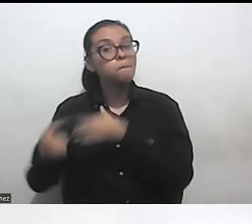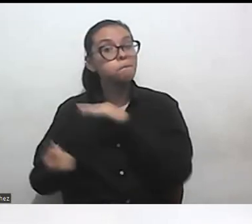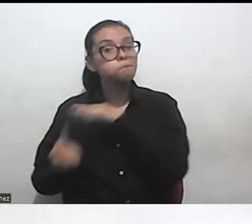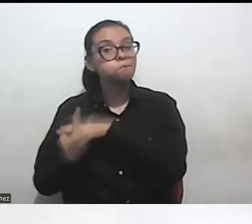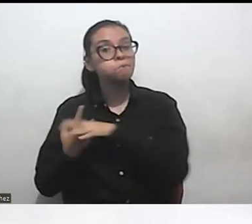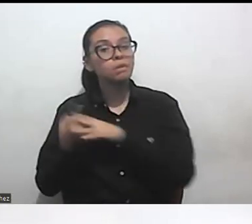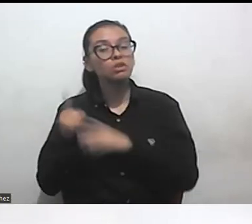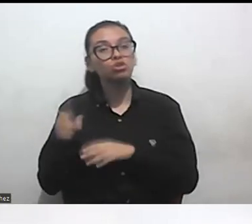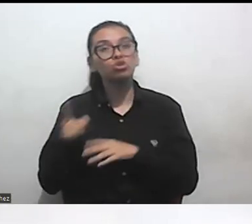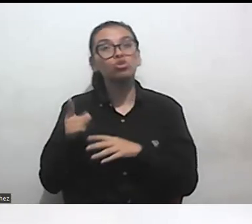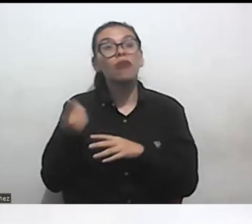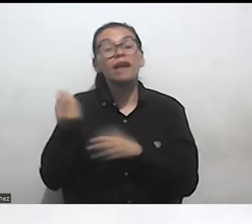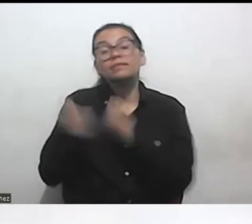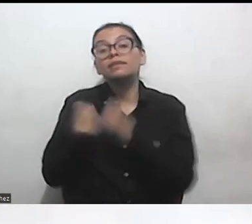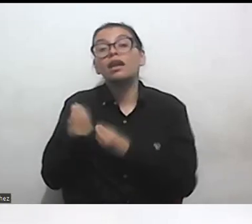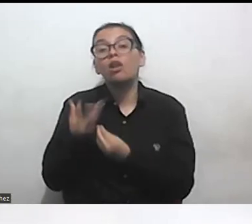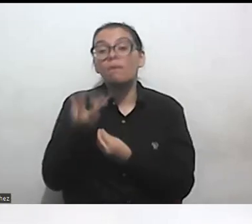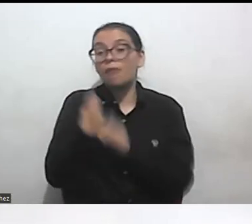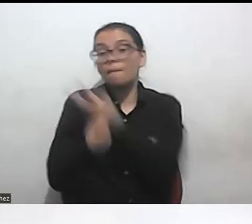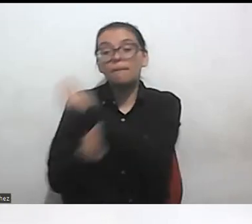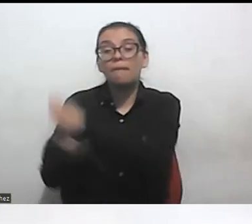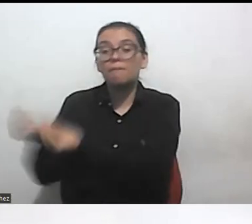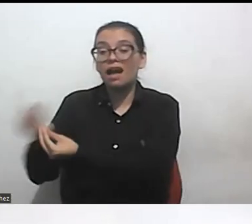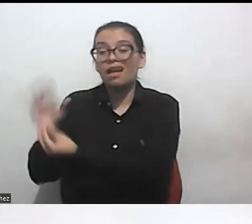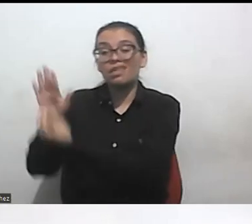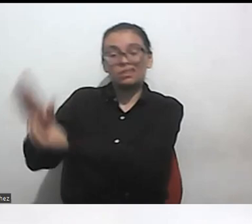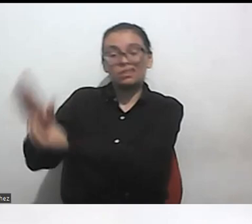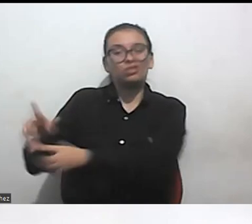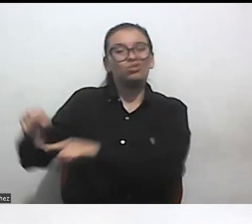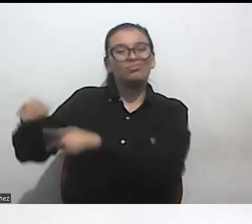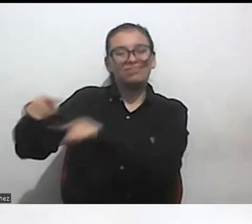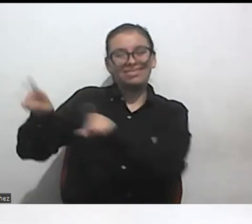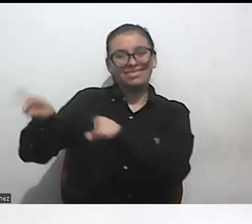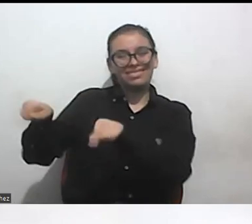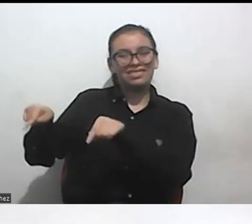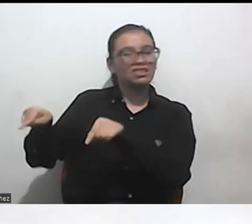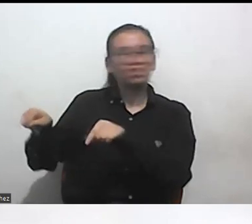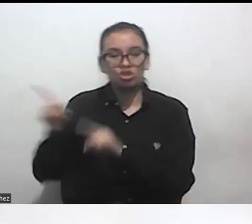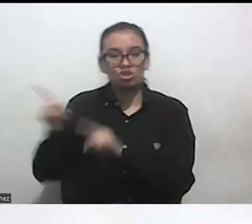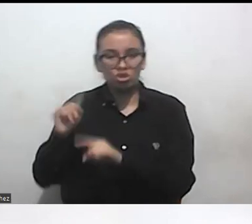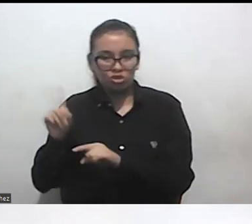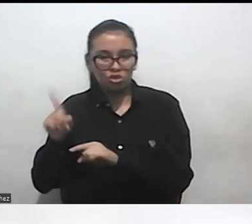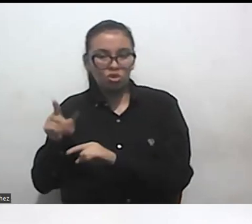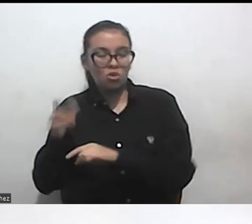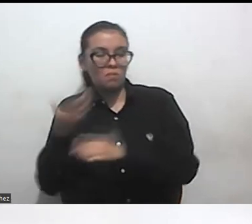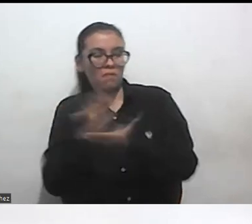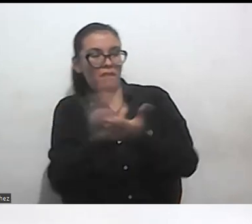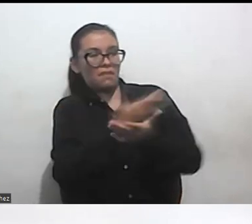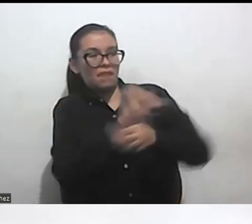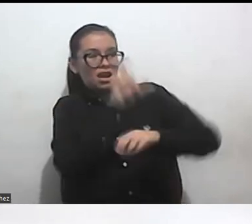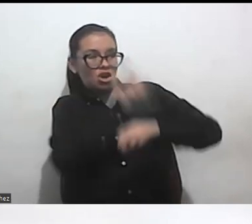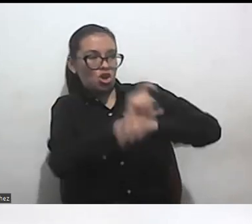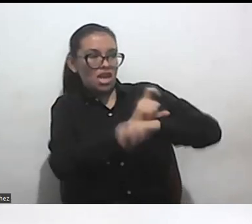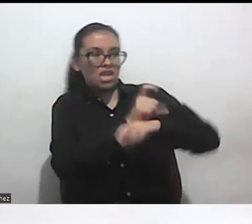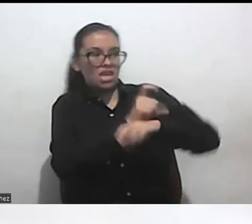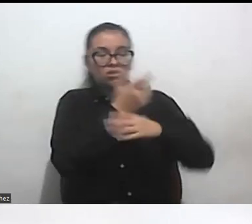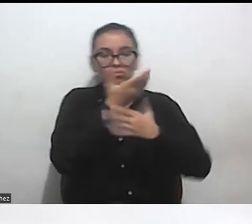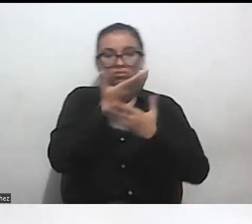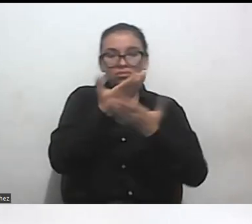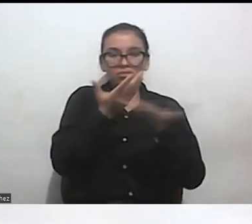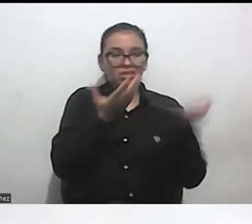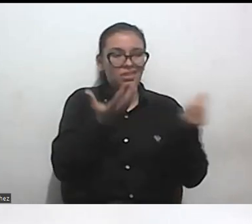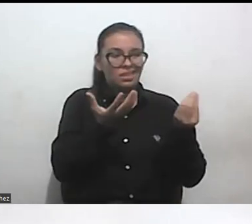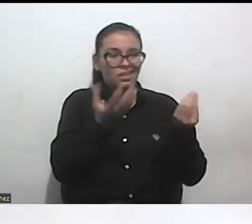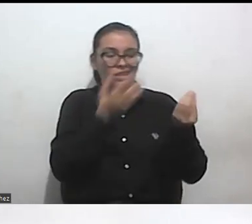fragmentación y a la lógica segregacionista de los colegios de los